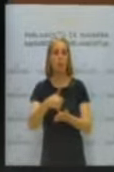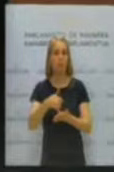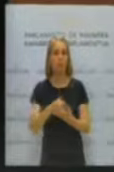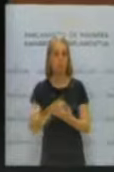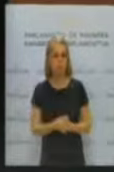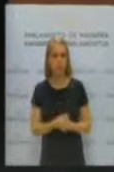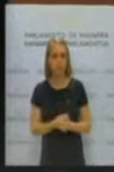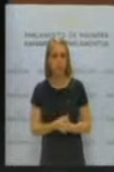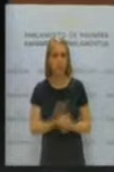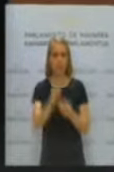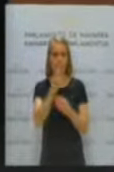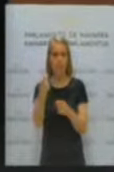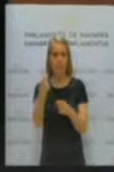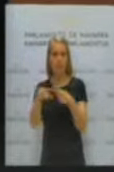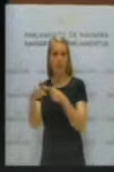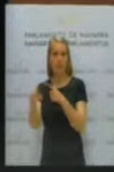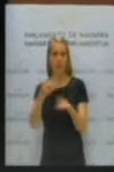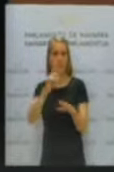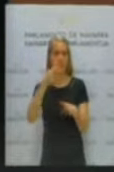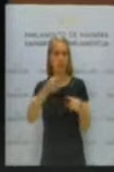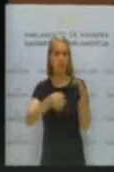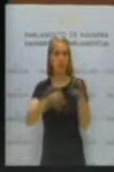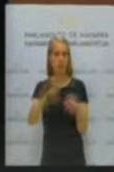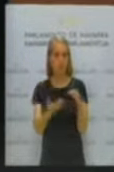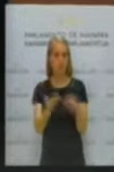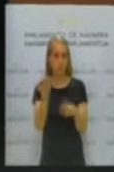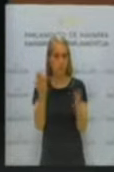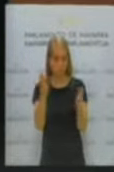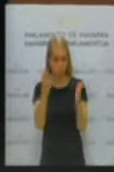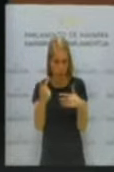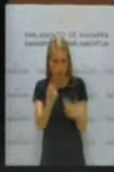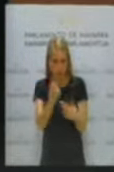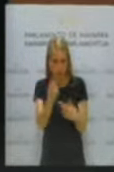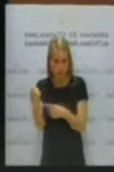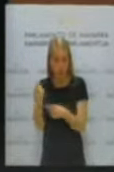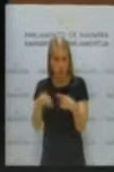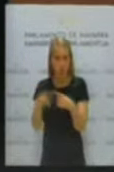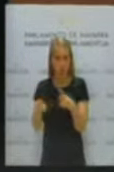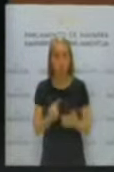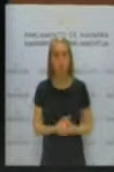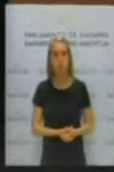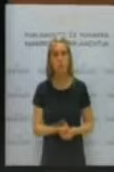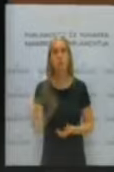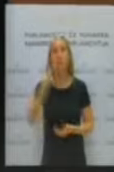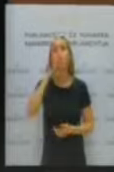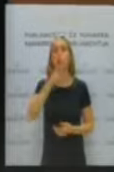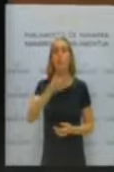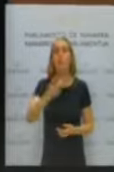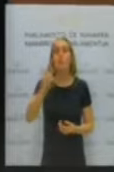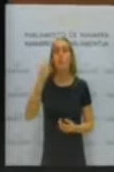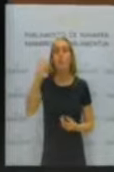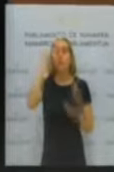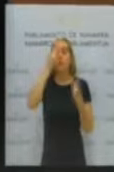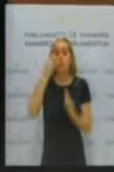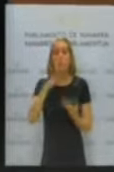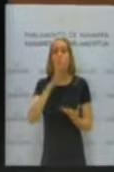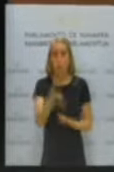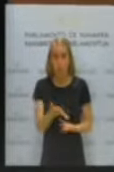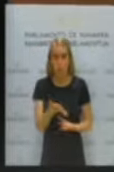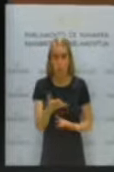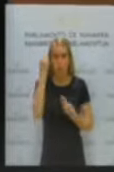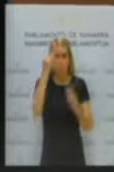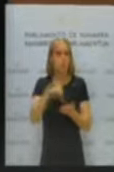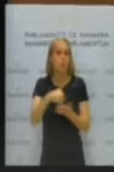lleno de carencias jurídicas. ¿Por qué nos parece un procedimiento legal flojo? En primer lugar, porque